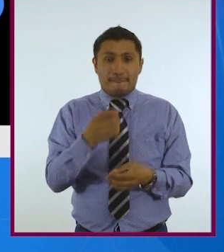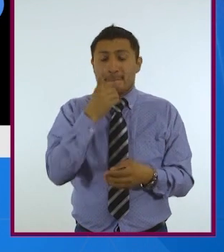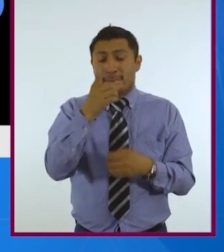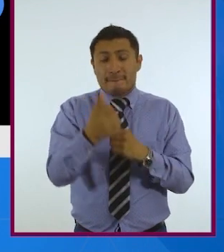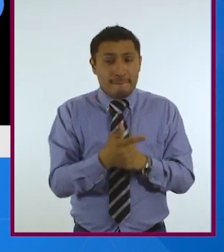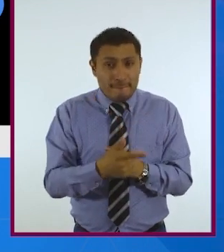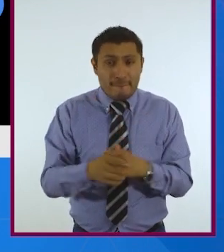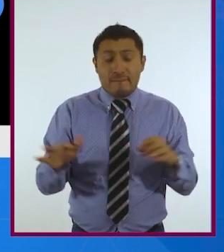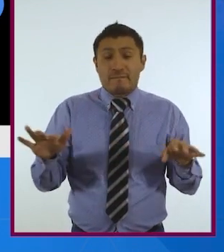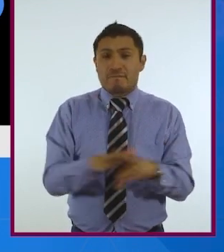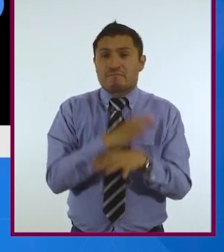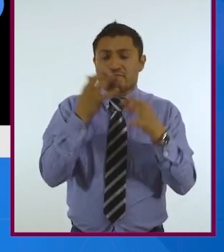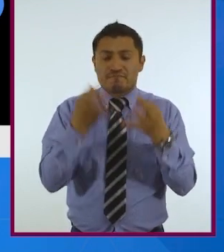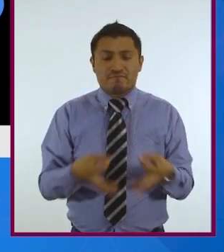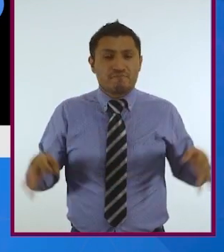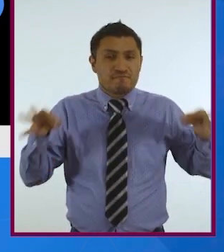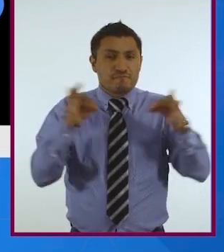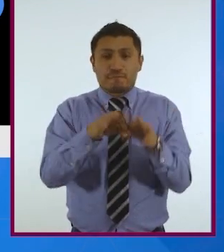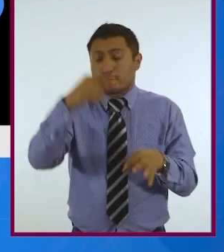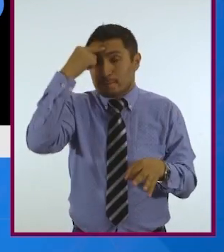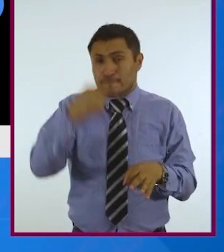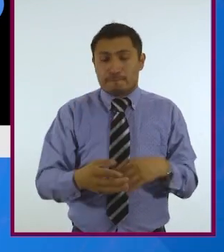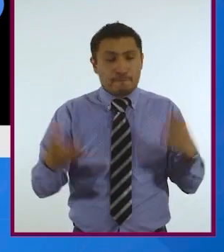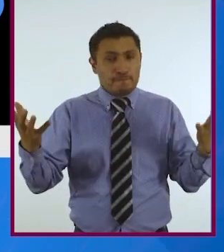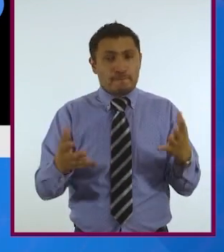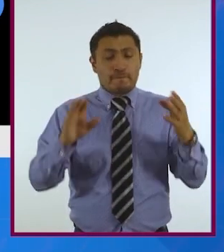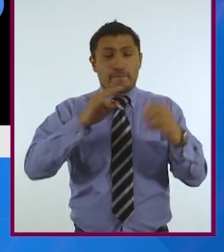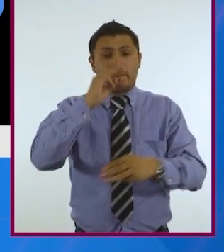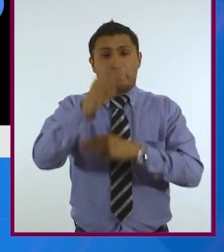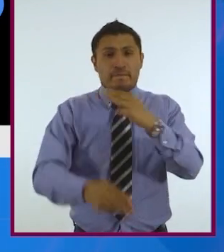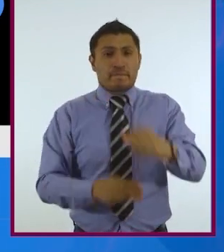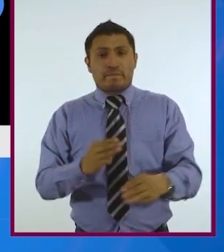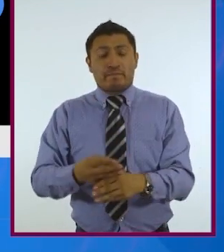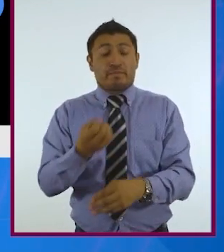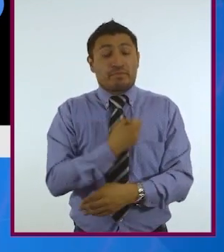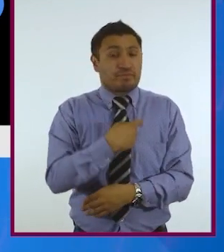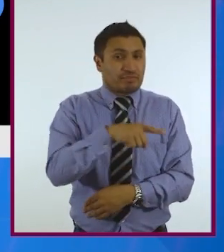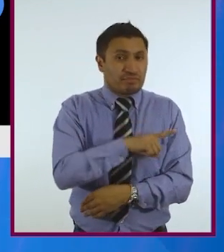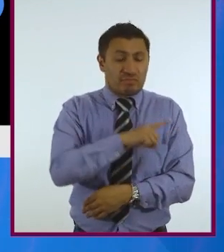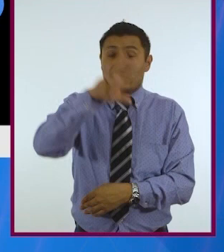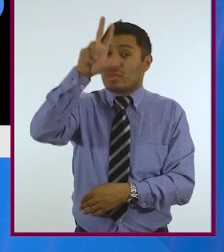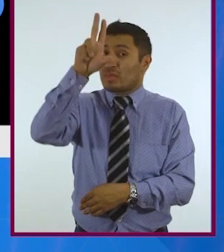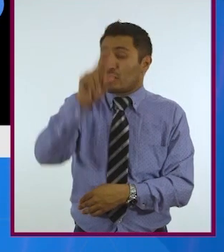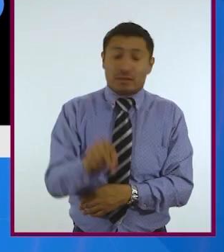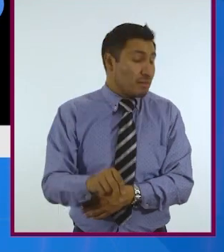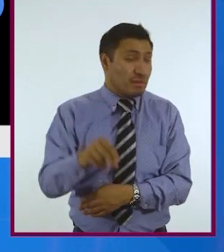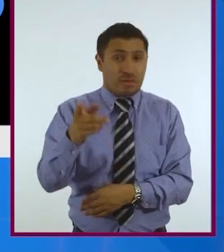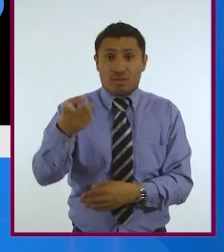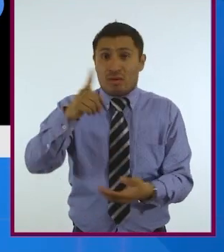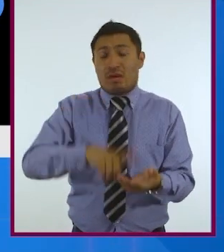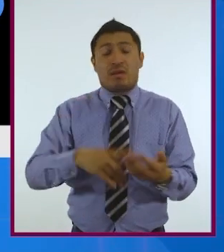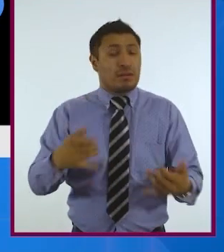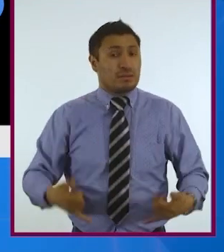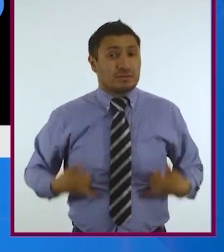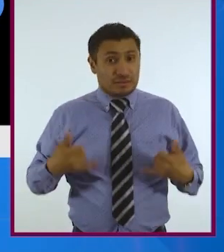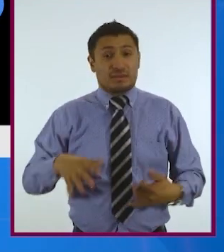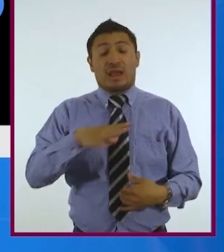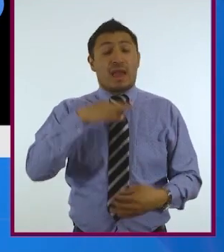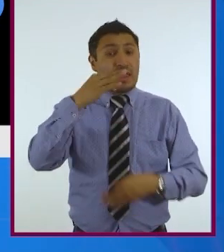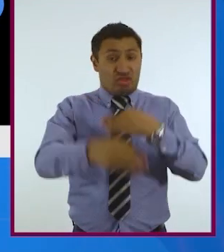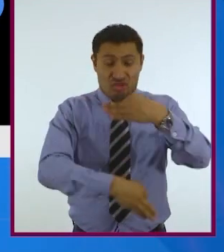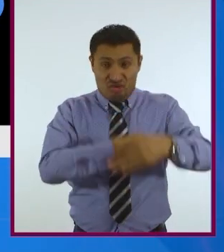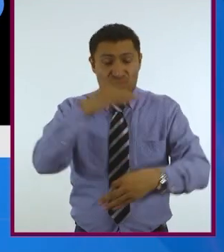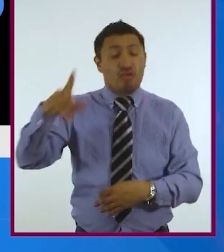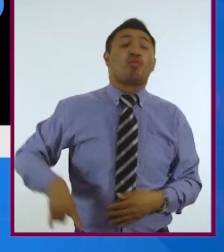El cambio fundamental para lograr un planeta sano no está en los jóvenes, está en los